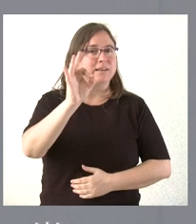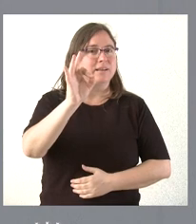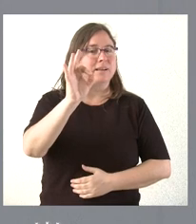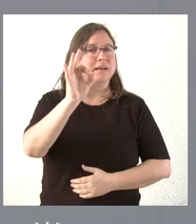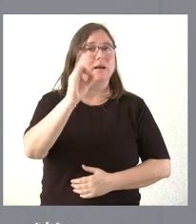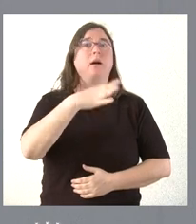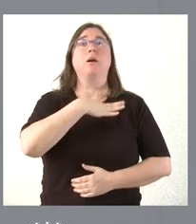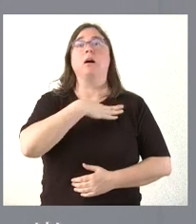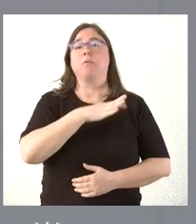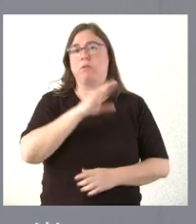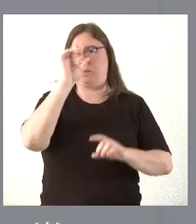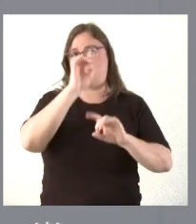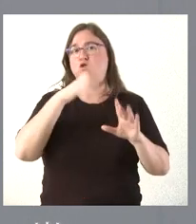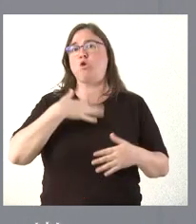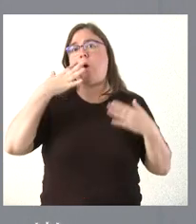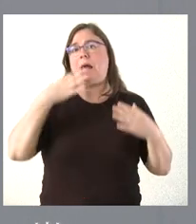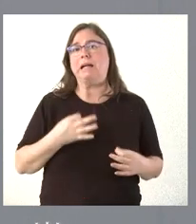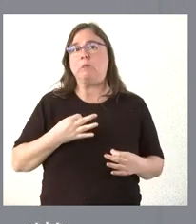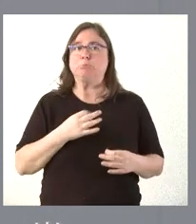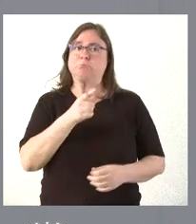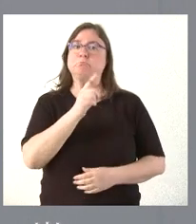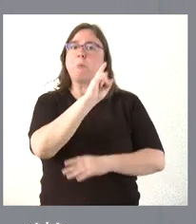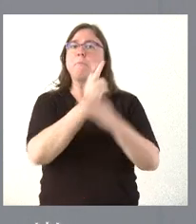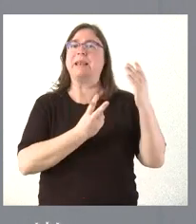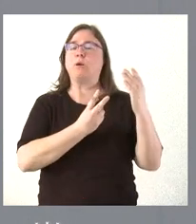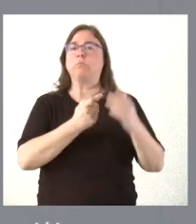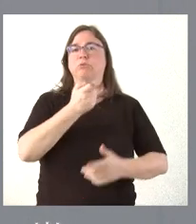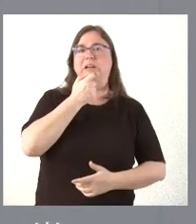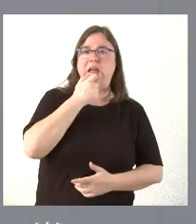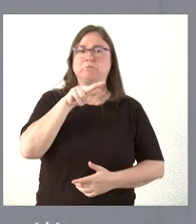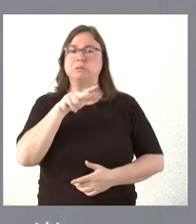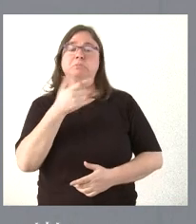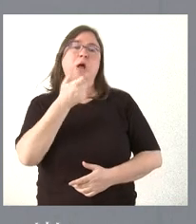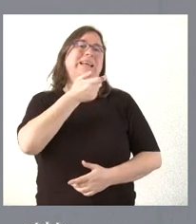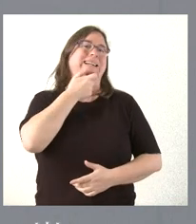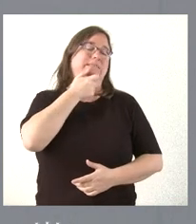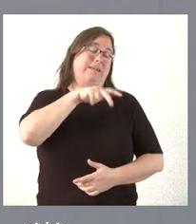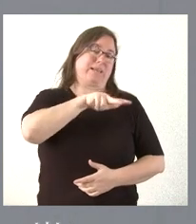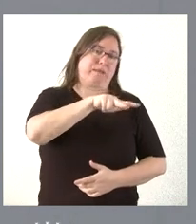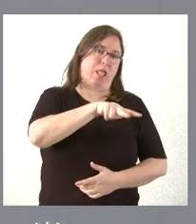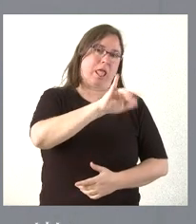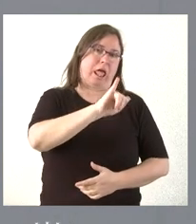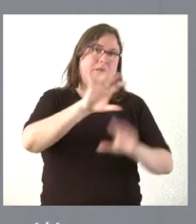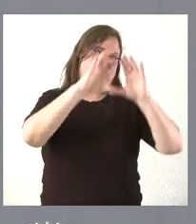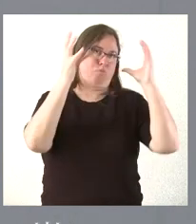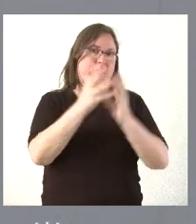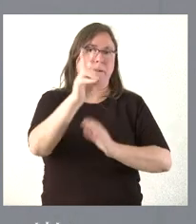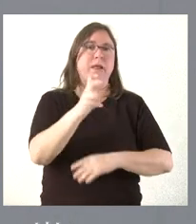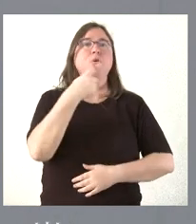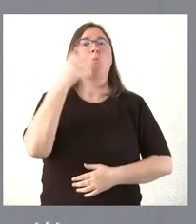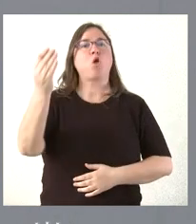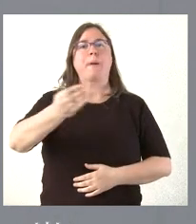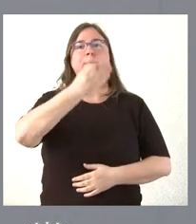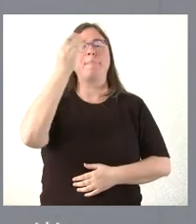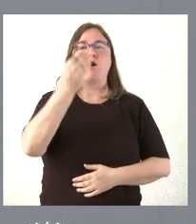Pues, evidentemente, nosotros creemos que este es un elemento positivo. Tenemos una lengua universal, que es el español, lo cual no impide la mejora y el